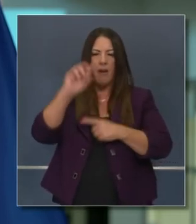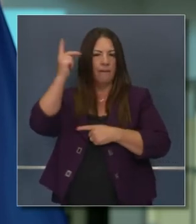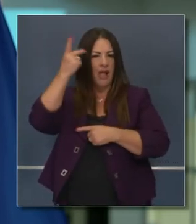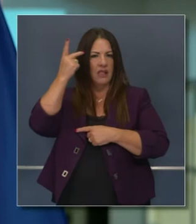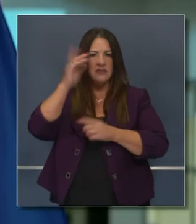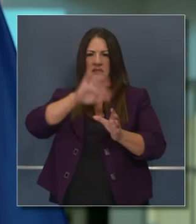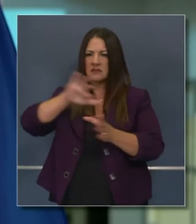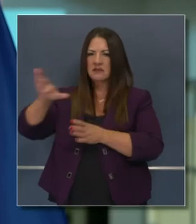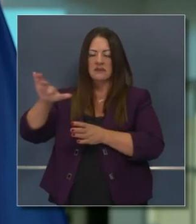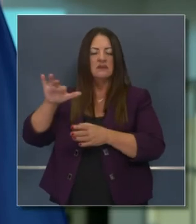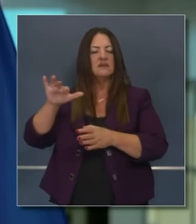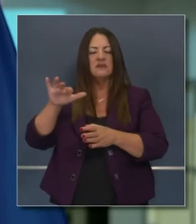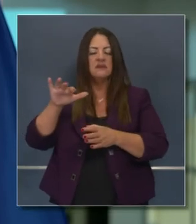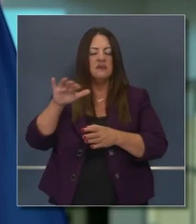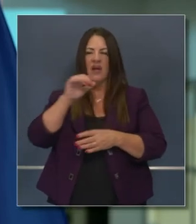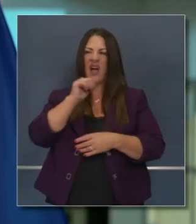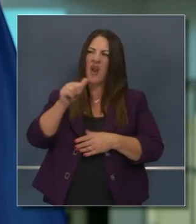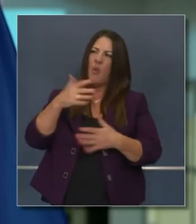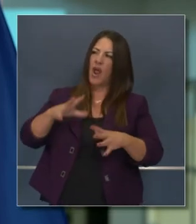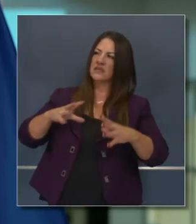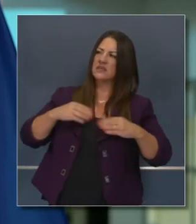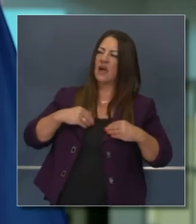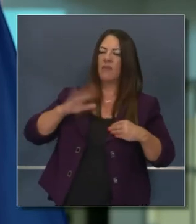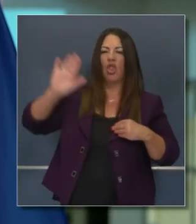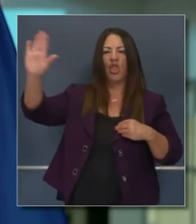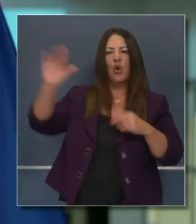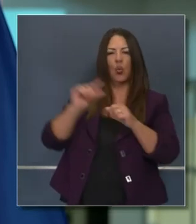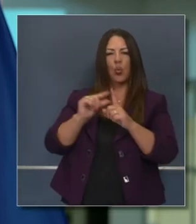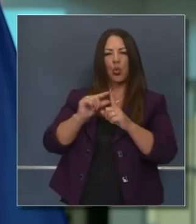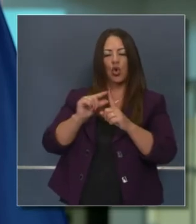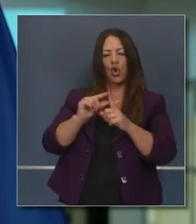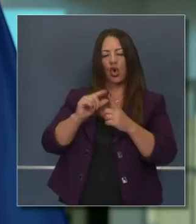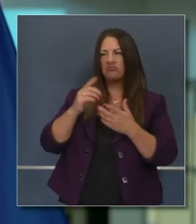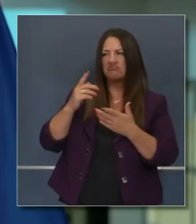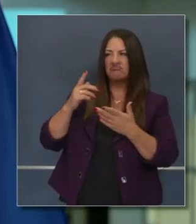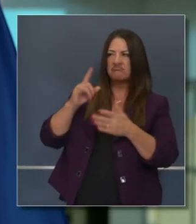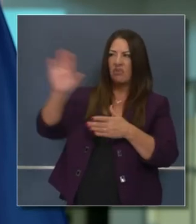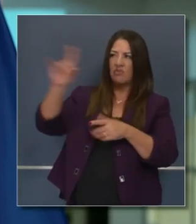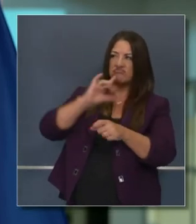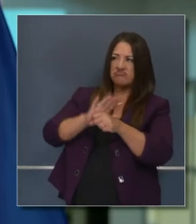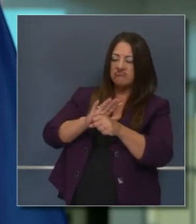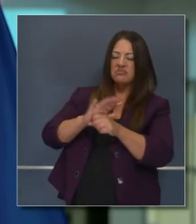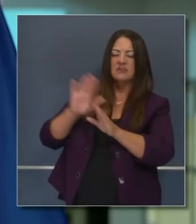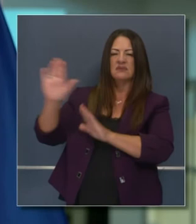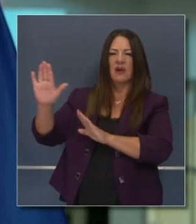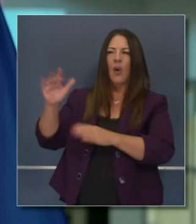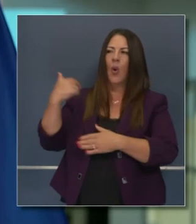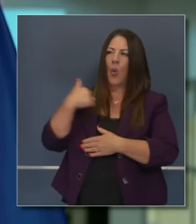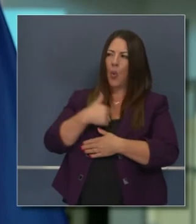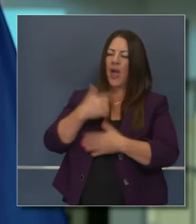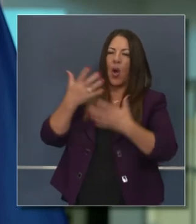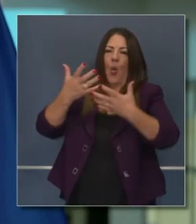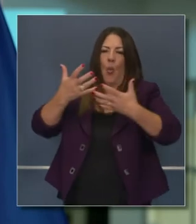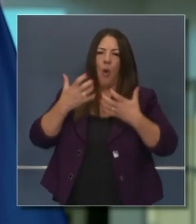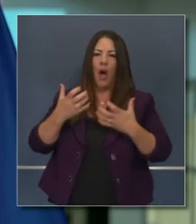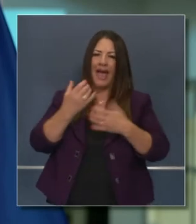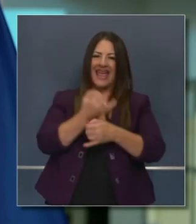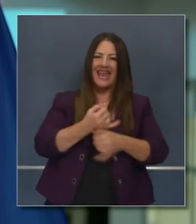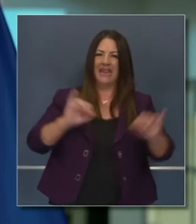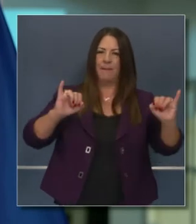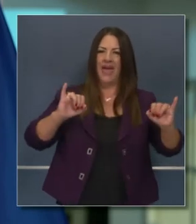límites políticas, obligatorias. Queremos estar seguros de que estamos